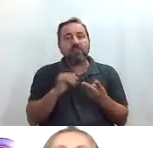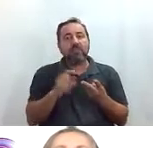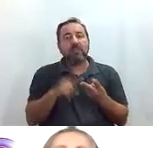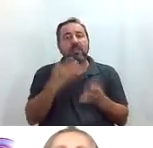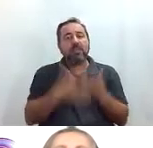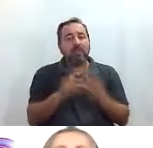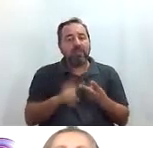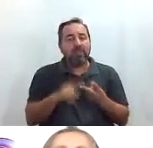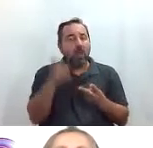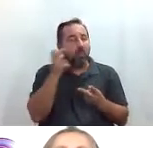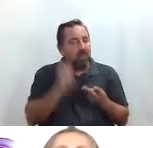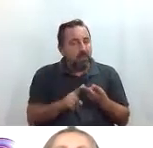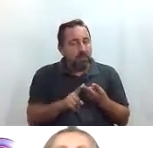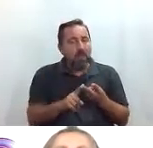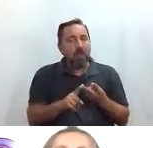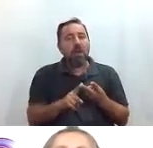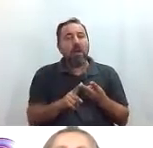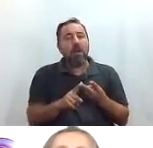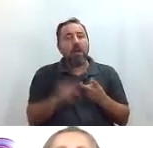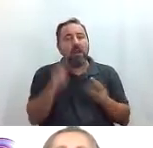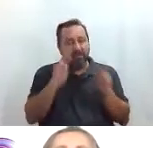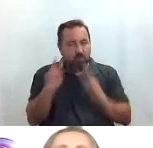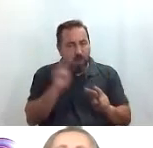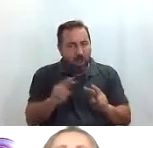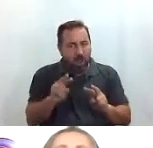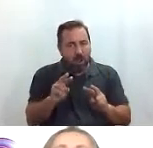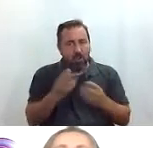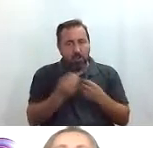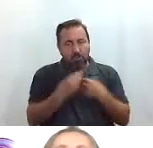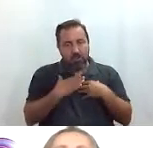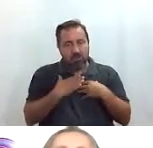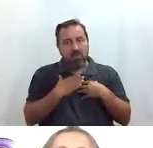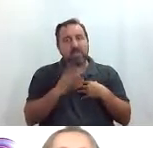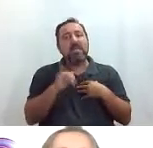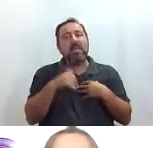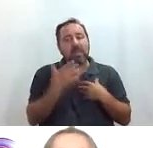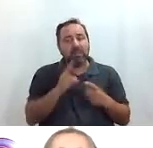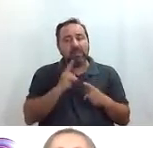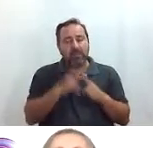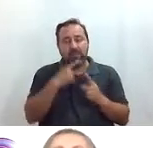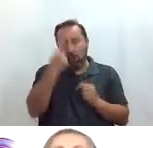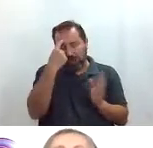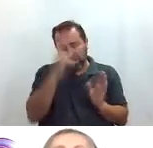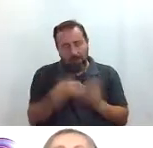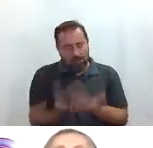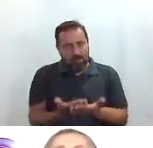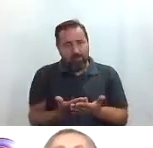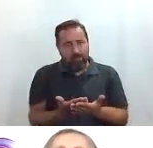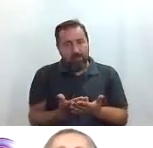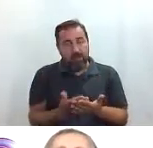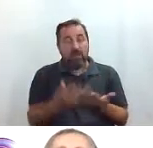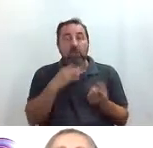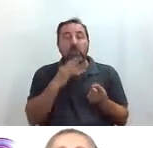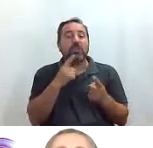discapacidad auditiva la visual conmigo y también la cognitiva o sea que todo tipo de